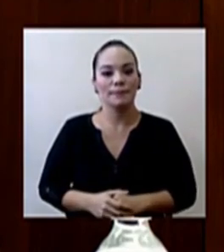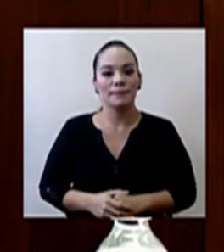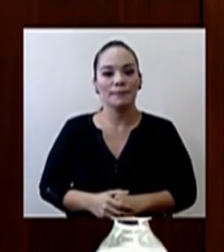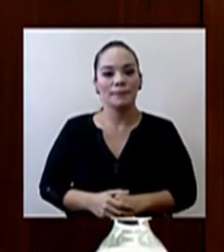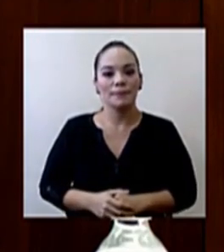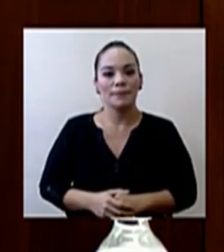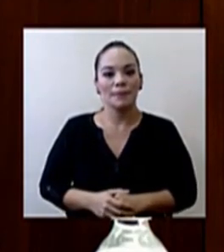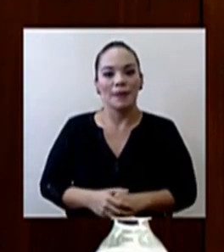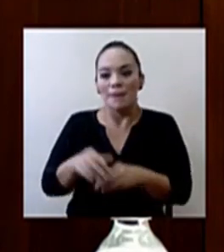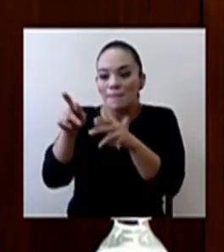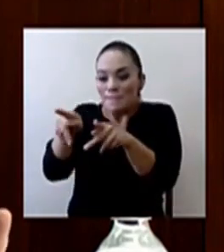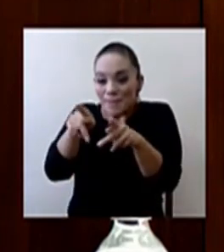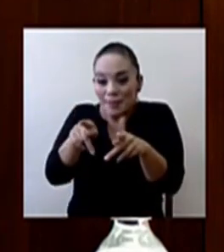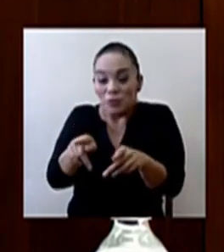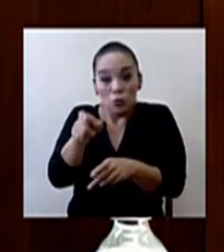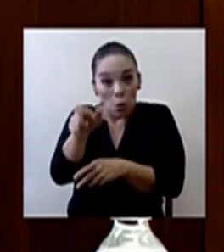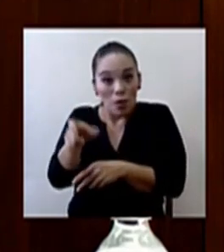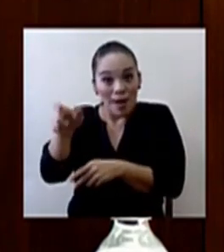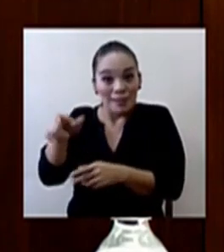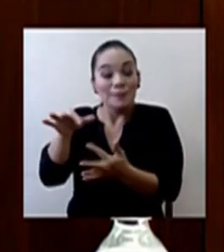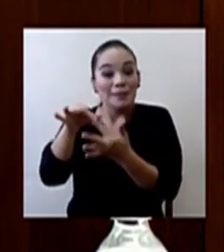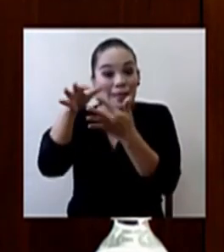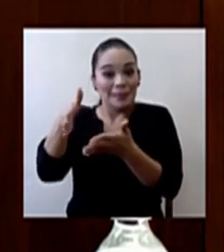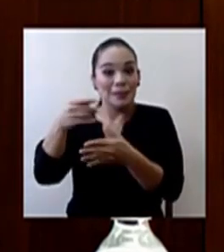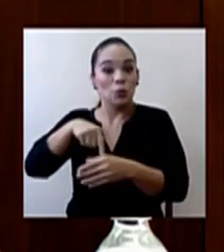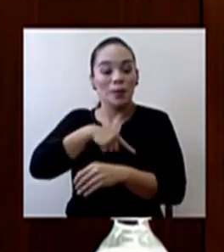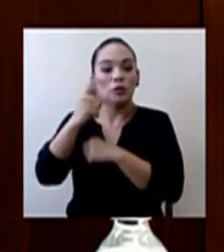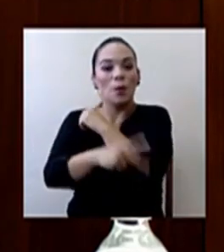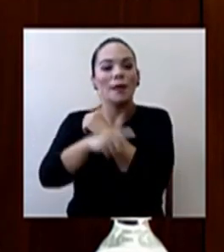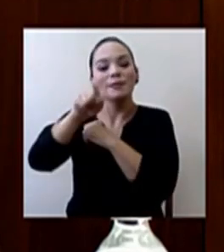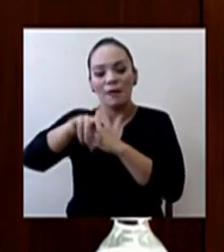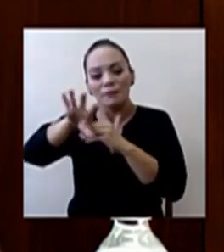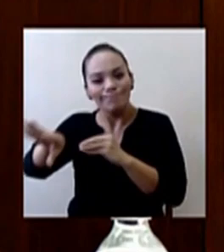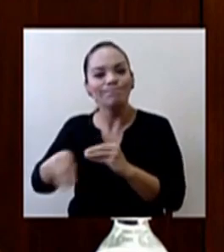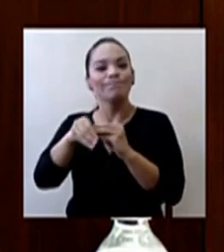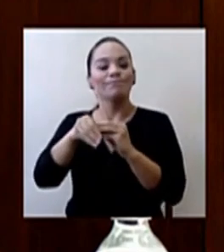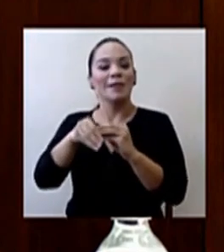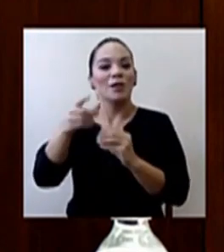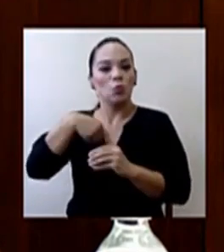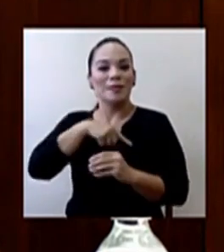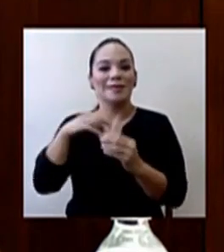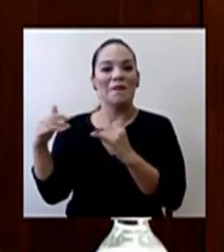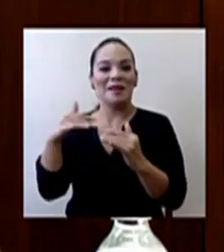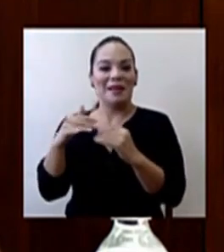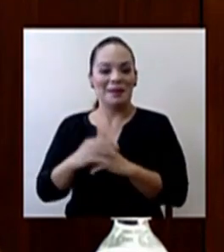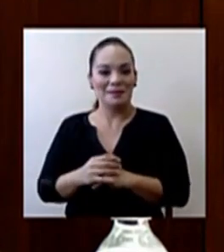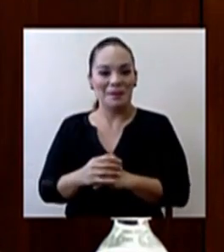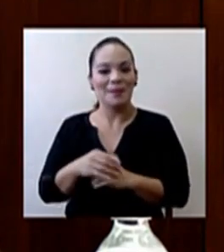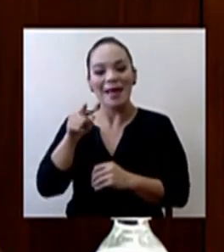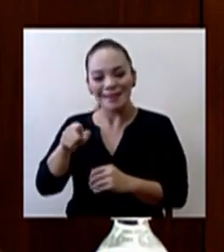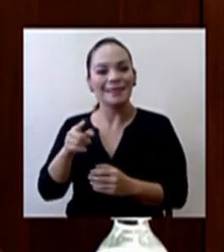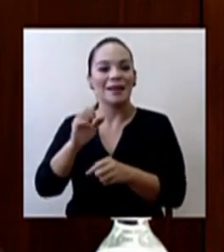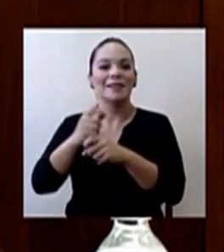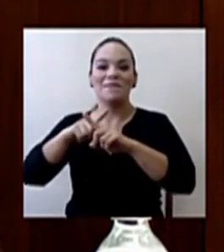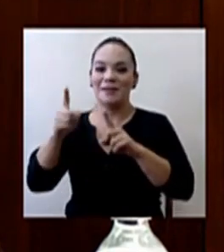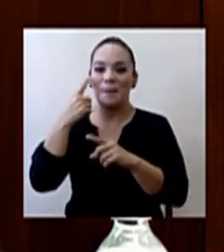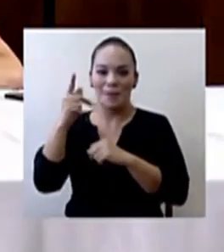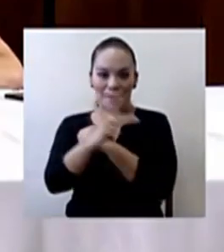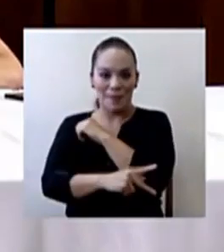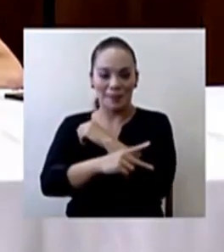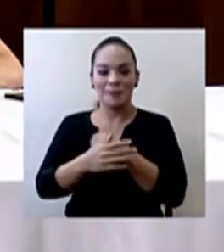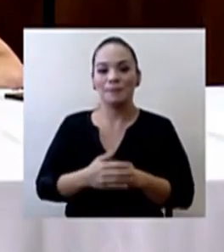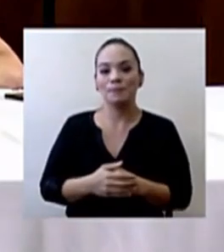capital humano de nuestro país tiene que sumarse a la batalla y eso va a ser la gran diferencia para Costa Rica. Doctor Marín.